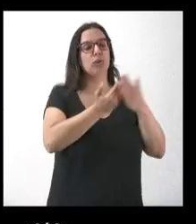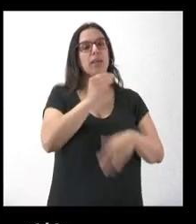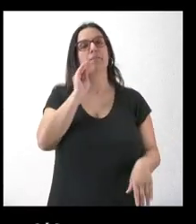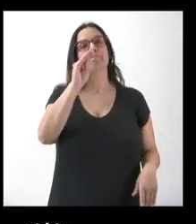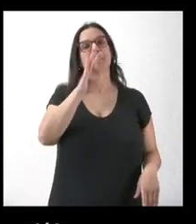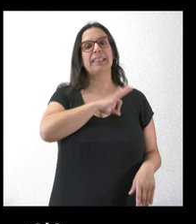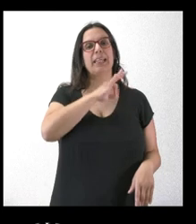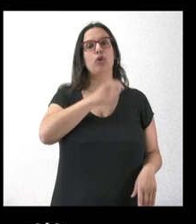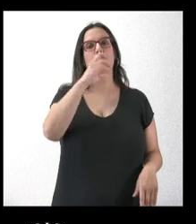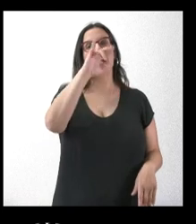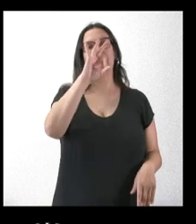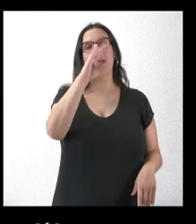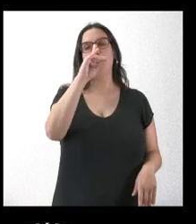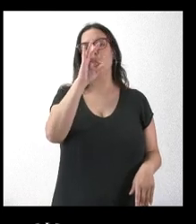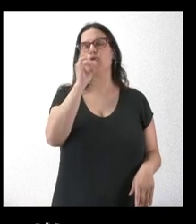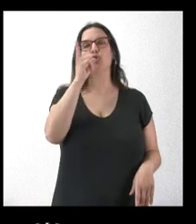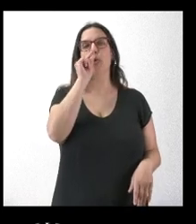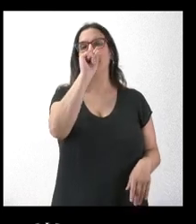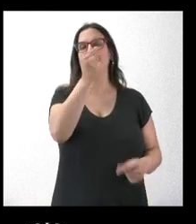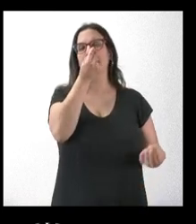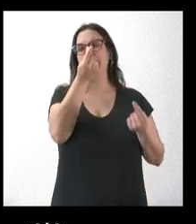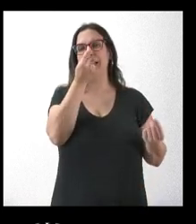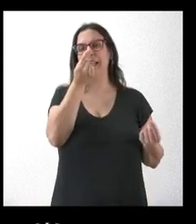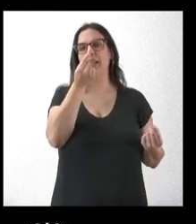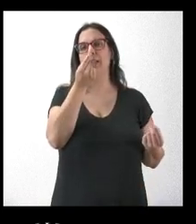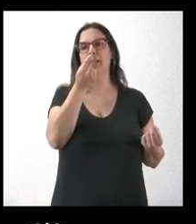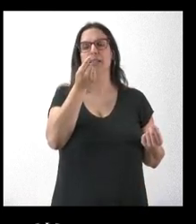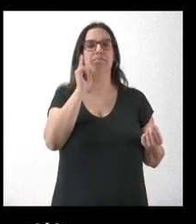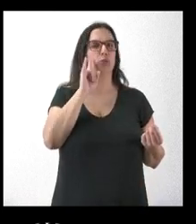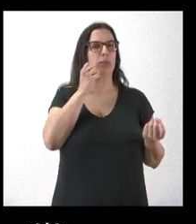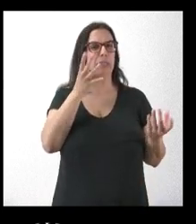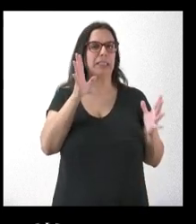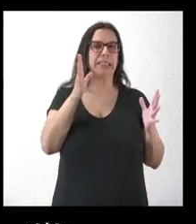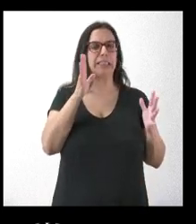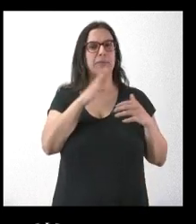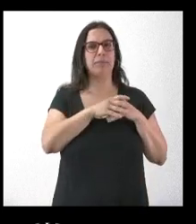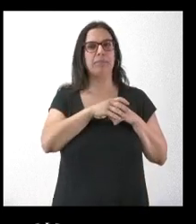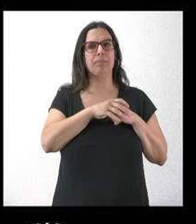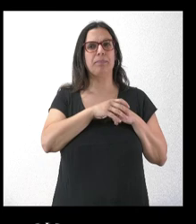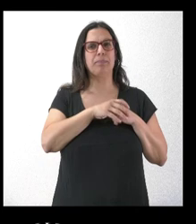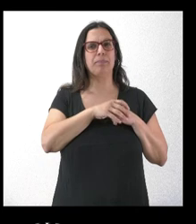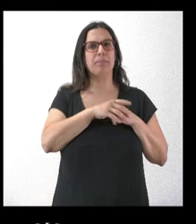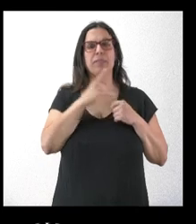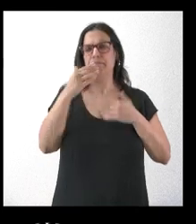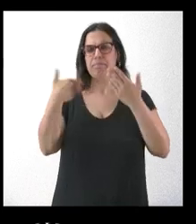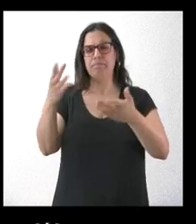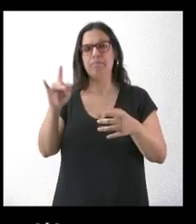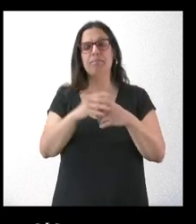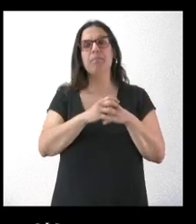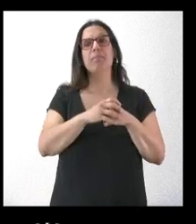Carriedo, solo una precisión... Uy, parece que hay eco. No, no, no, siga, siga, siga. Sobre